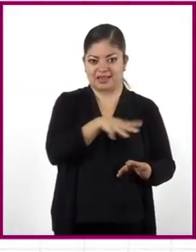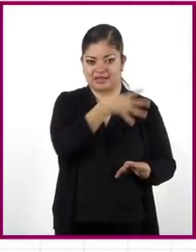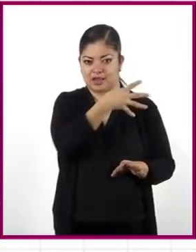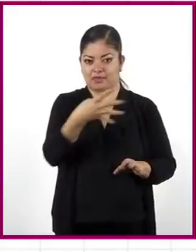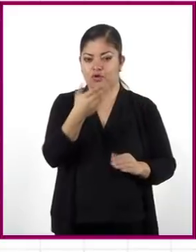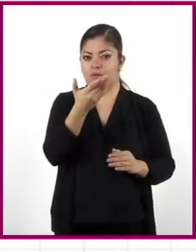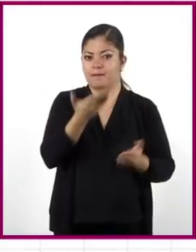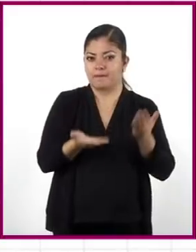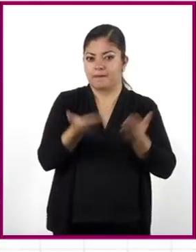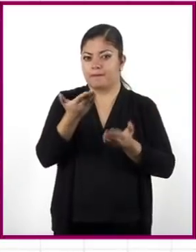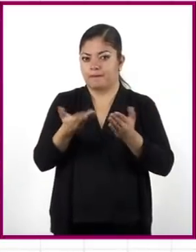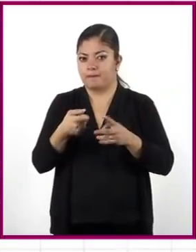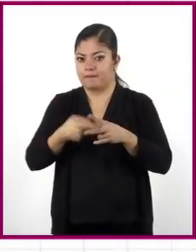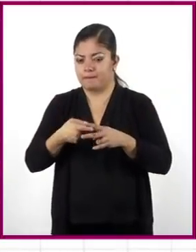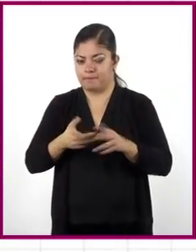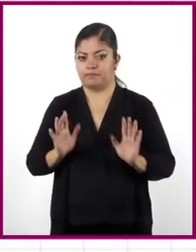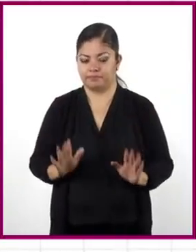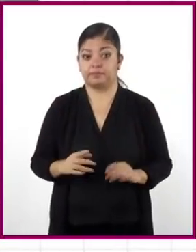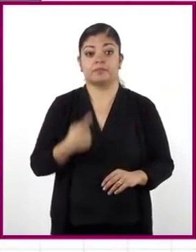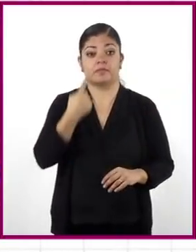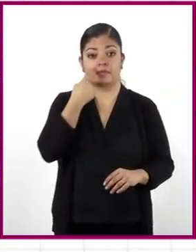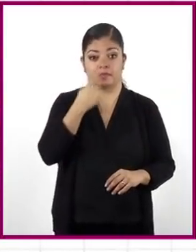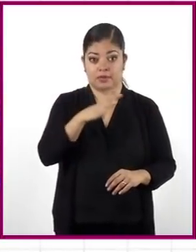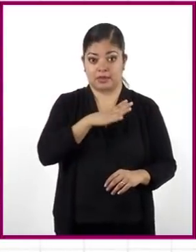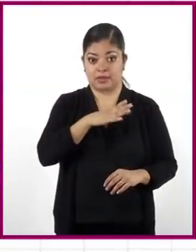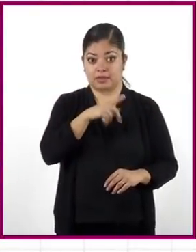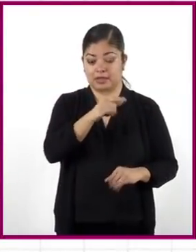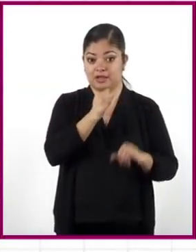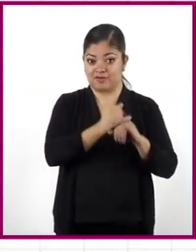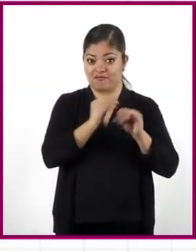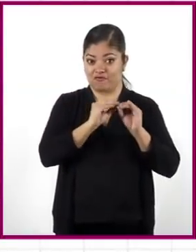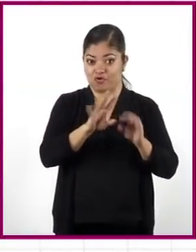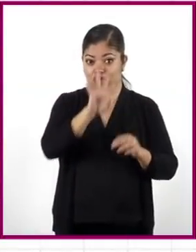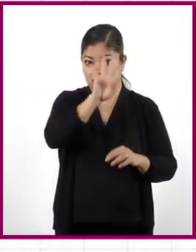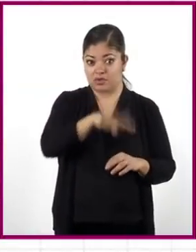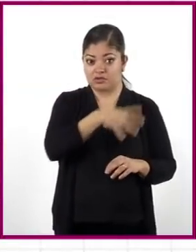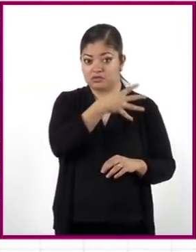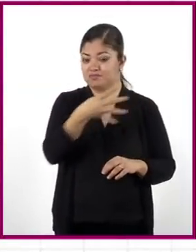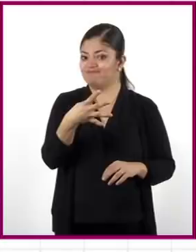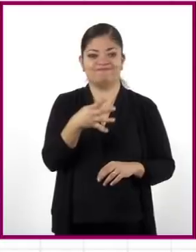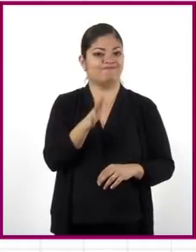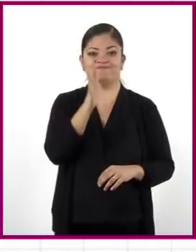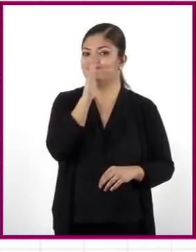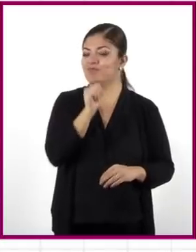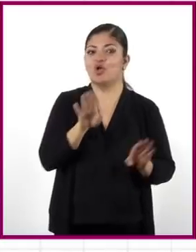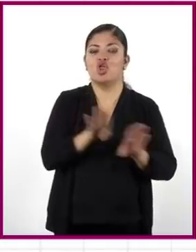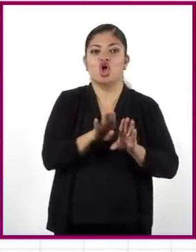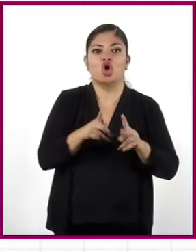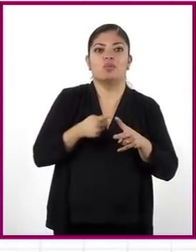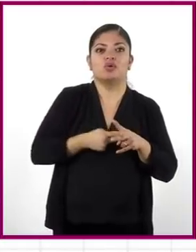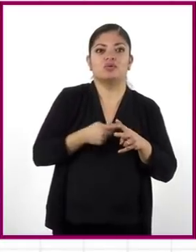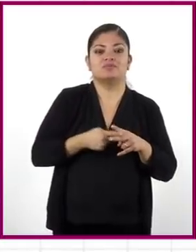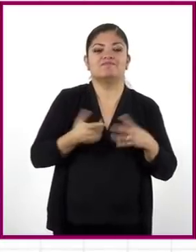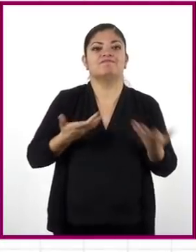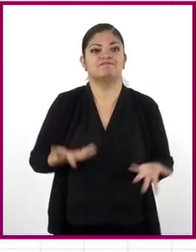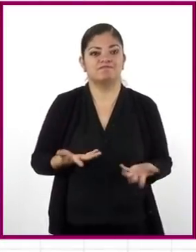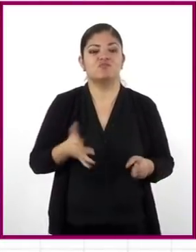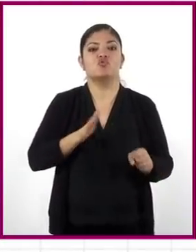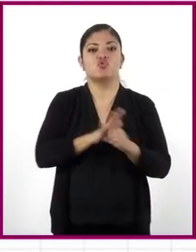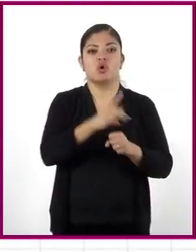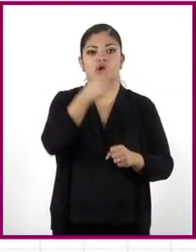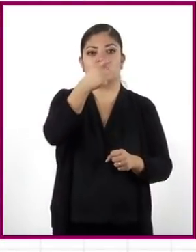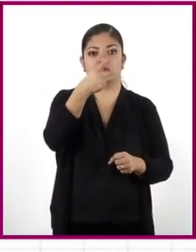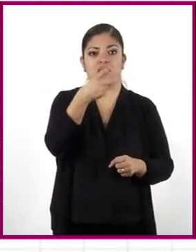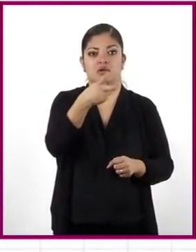proporcionalidad directa. Observa que con los datos de las tablas, no se puede saber a simple vista en cuál de los tres